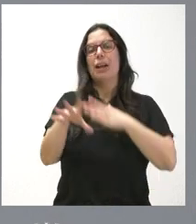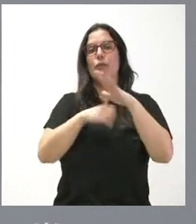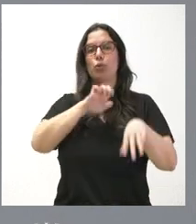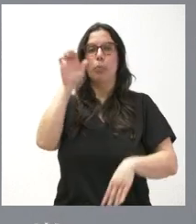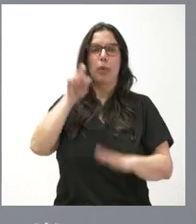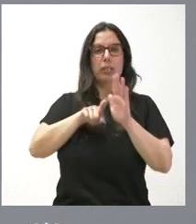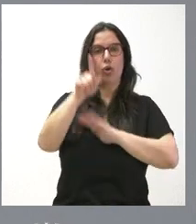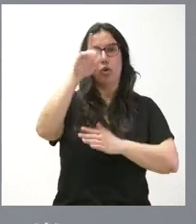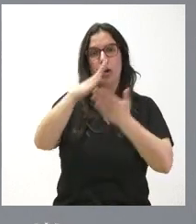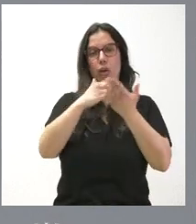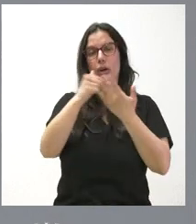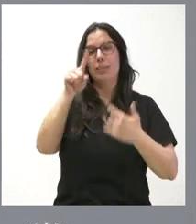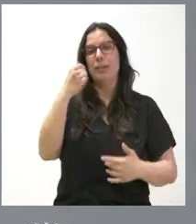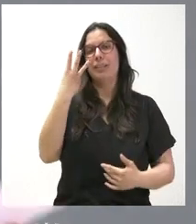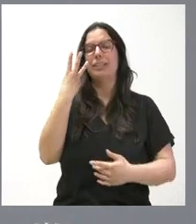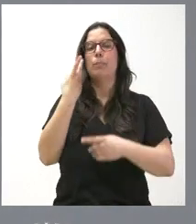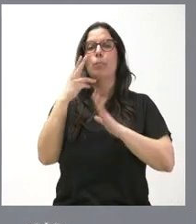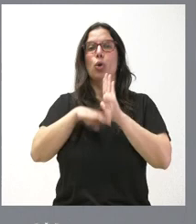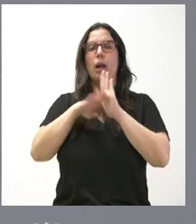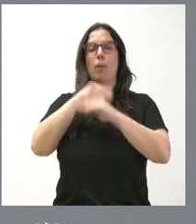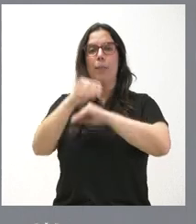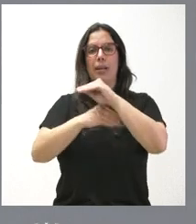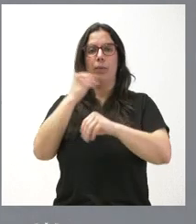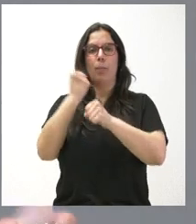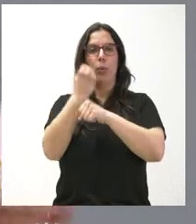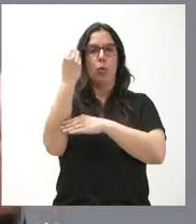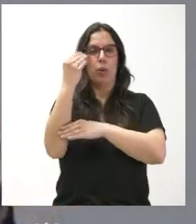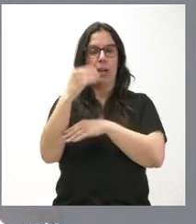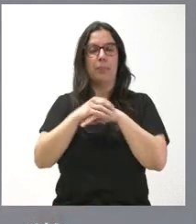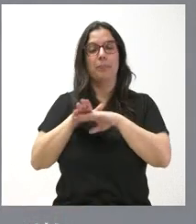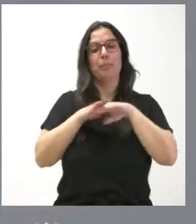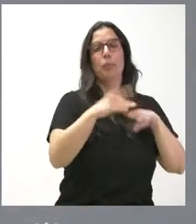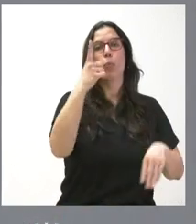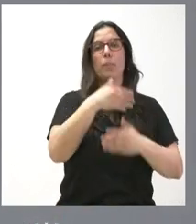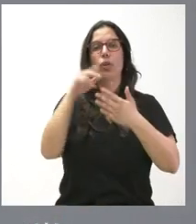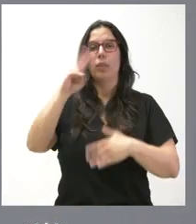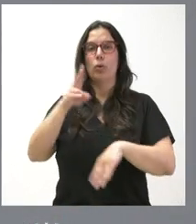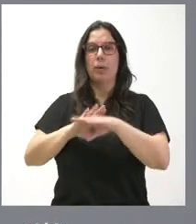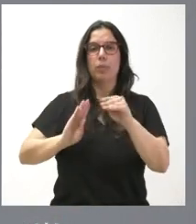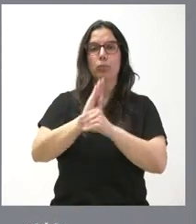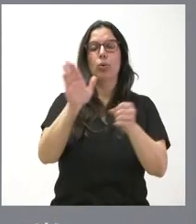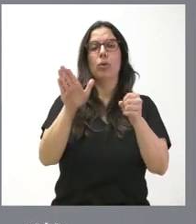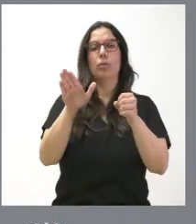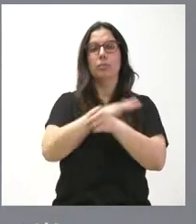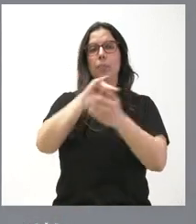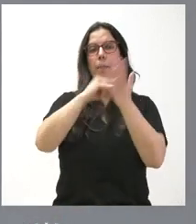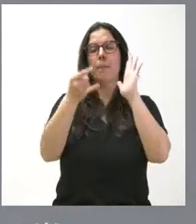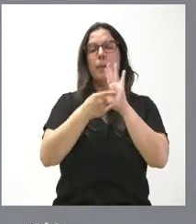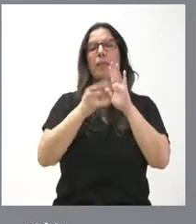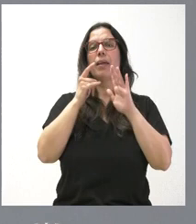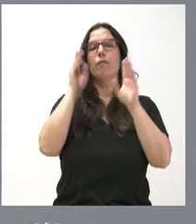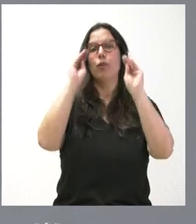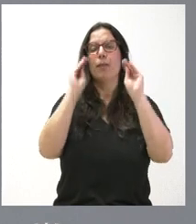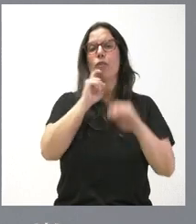Regional y 3 del Programa Operativo de Empleo Juvenil. Un millón de euros para financiar el plan de formación de la Fundación Santa Bárbara.